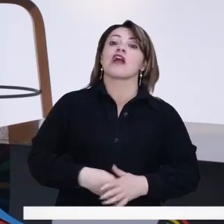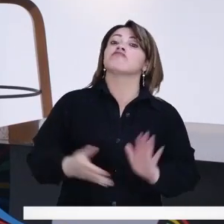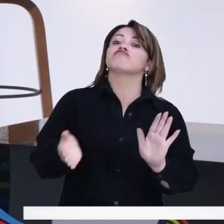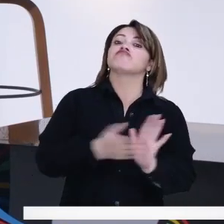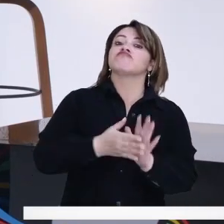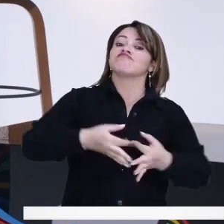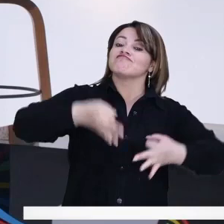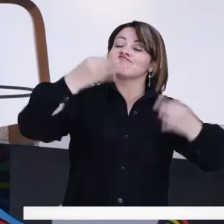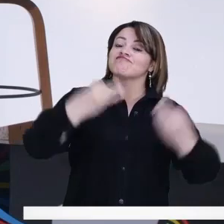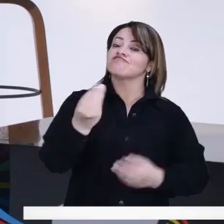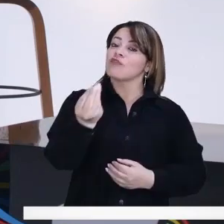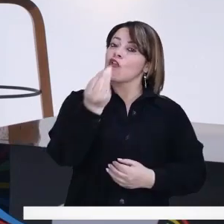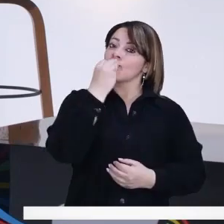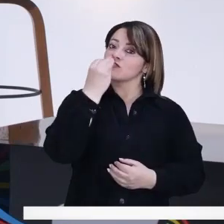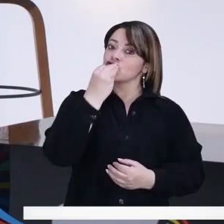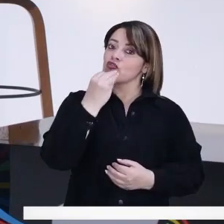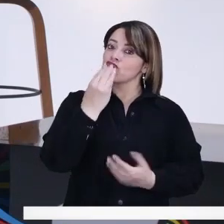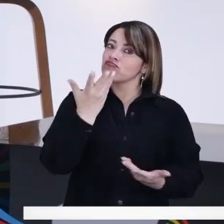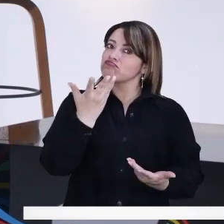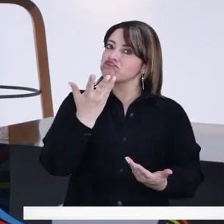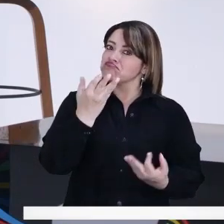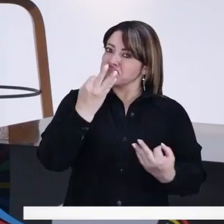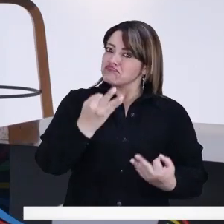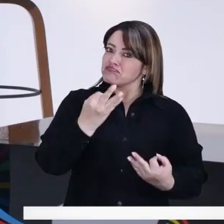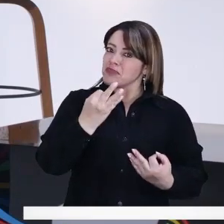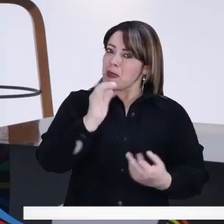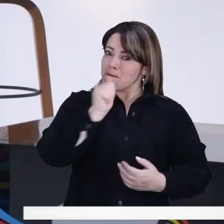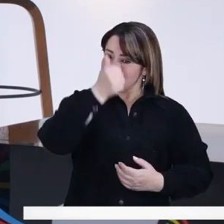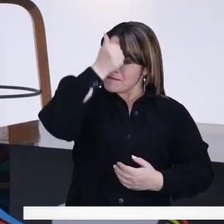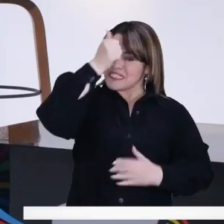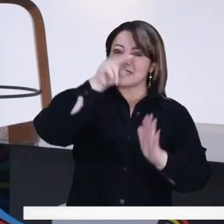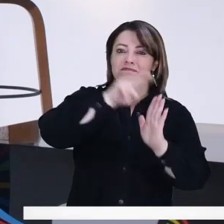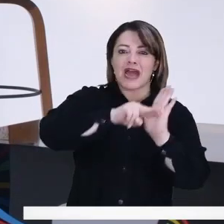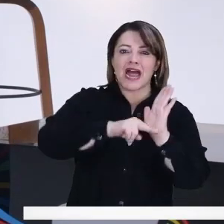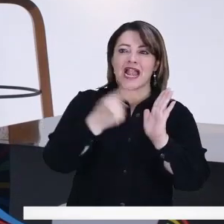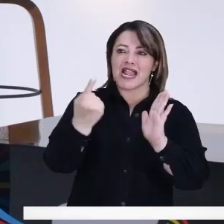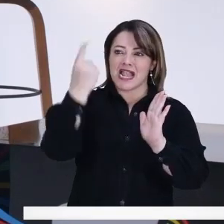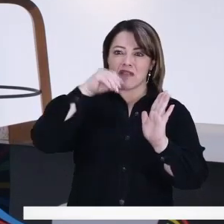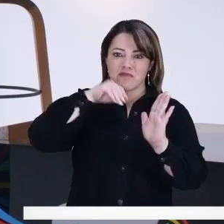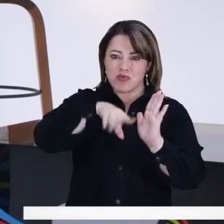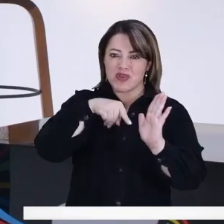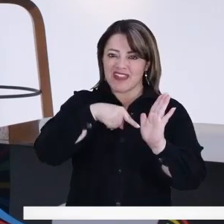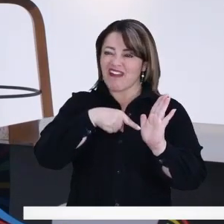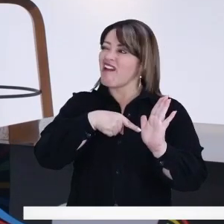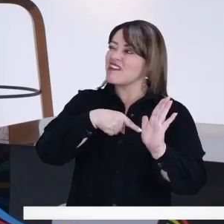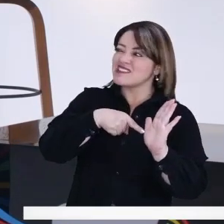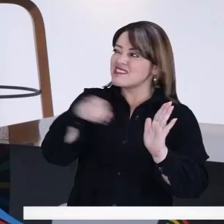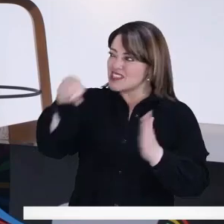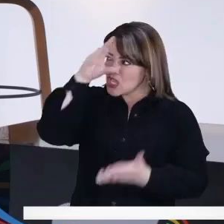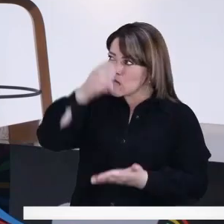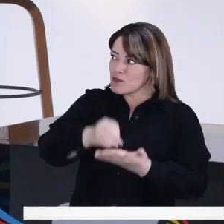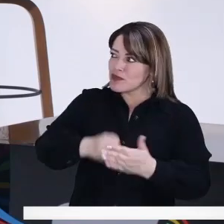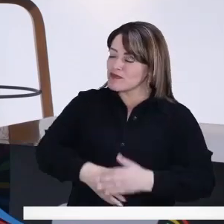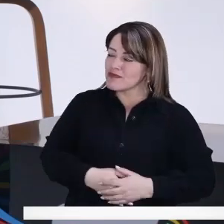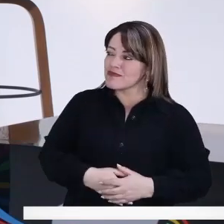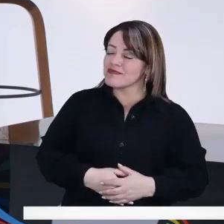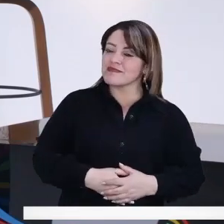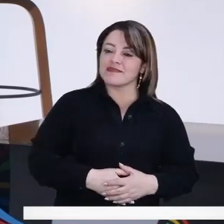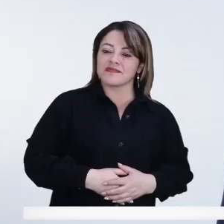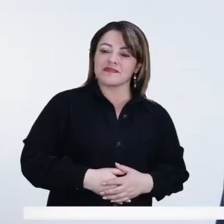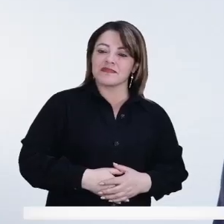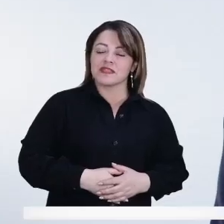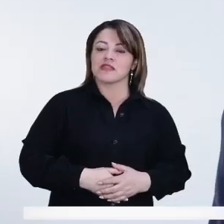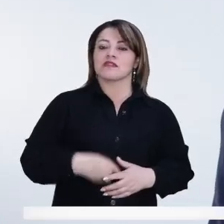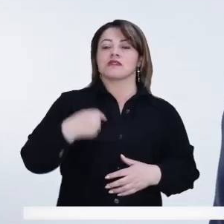Garantizar alimentación integral de los niños no debe ser la primera y más fuerte de las políticas públicas que considera.